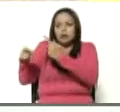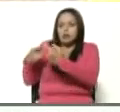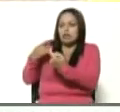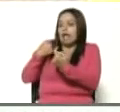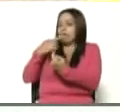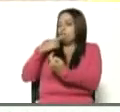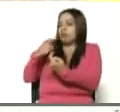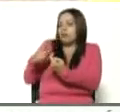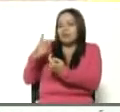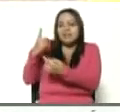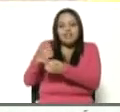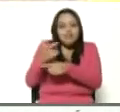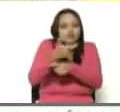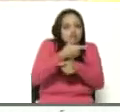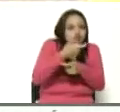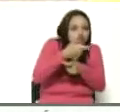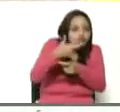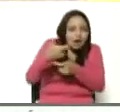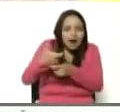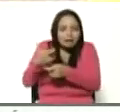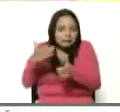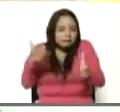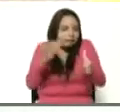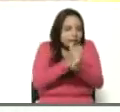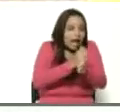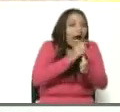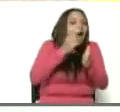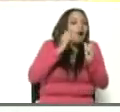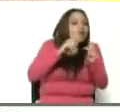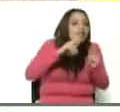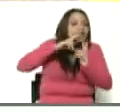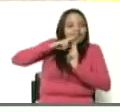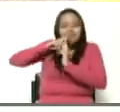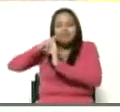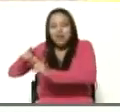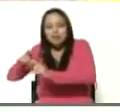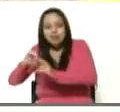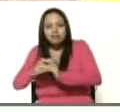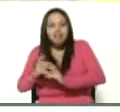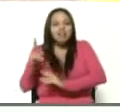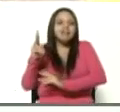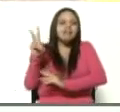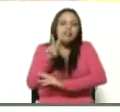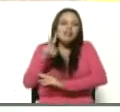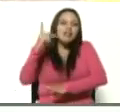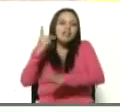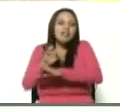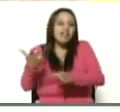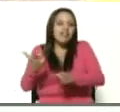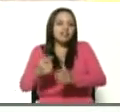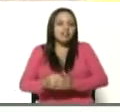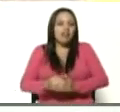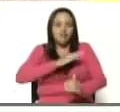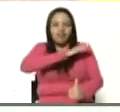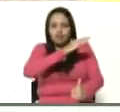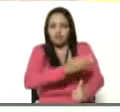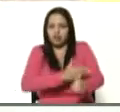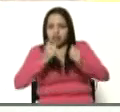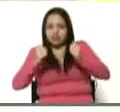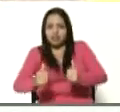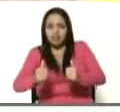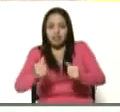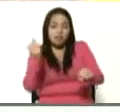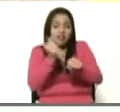estudiarlas y dar, dar respuestas. Venezuela tiene que ser una potencia del